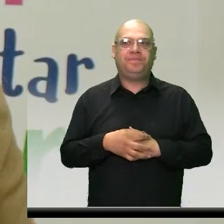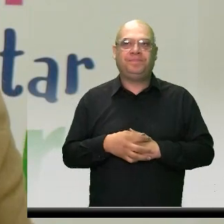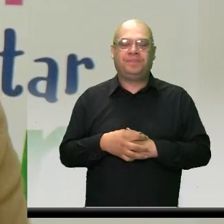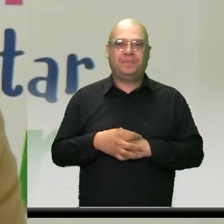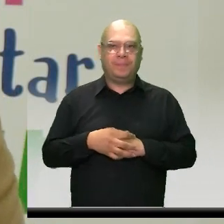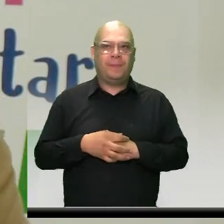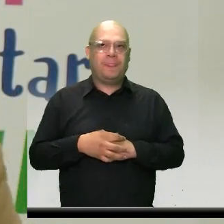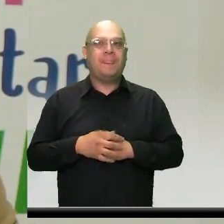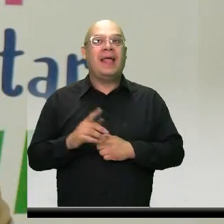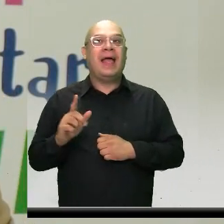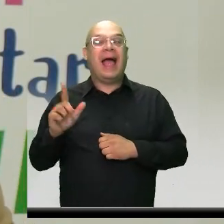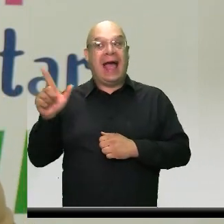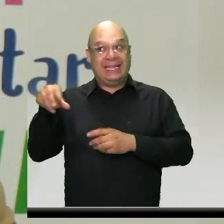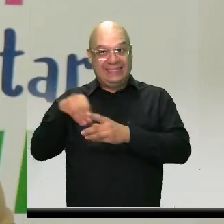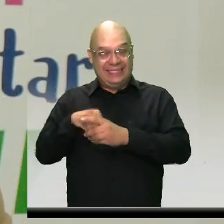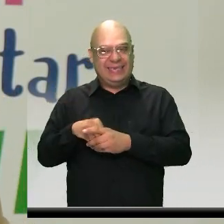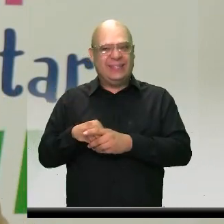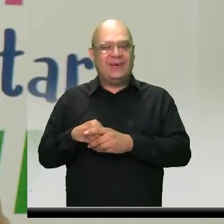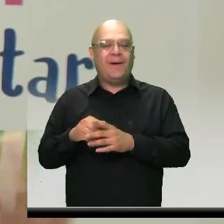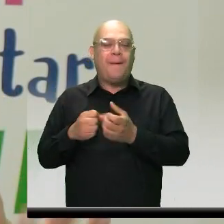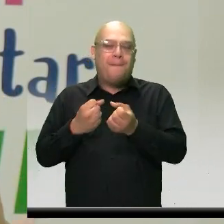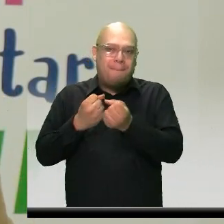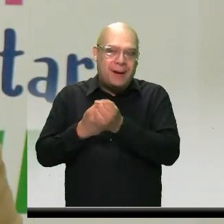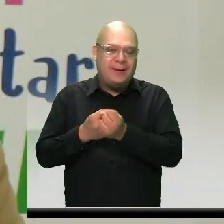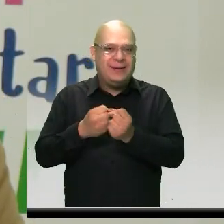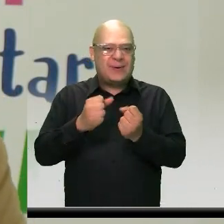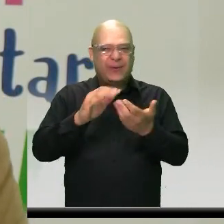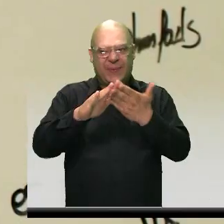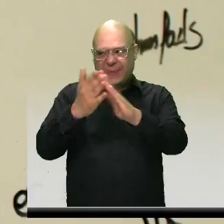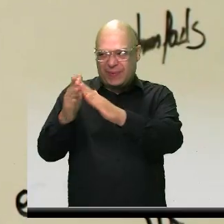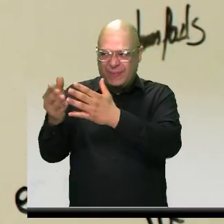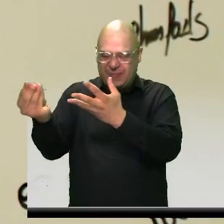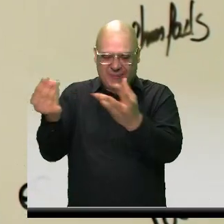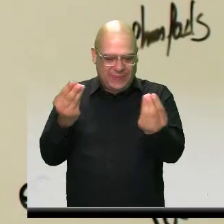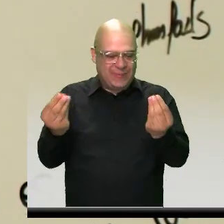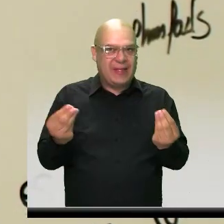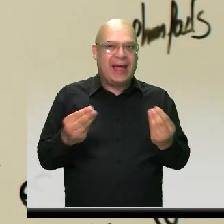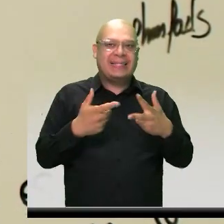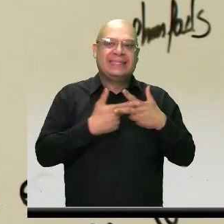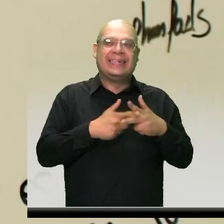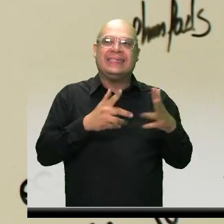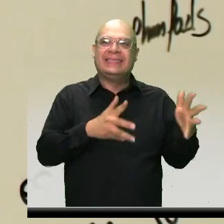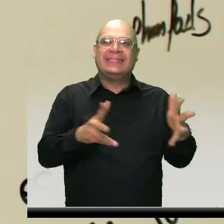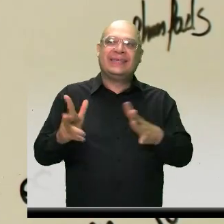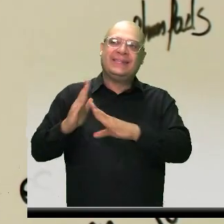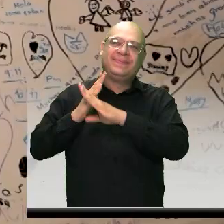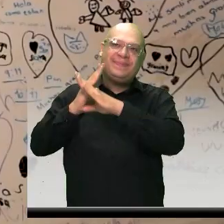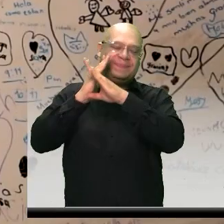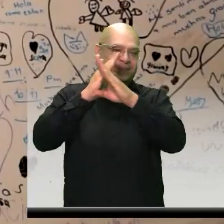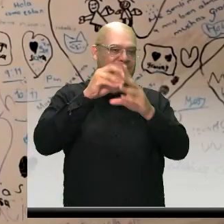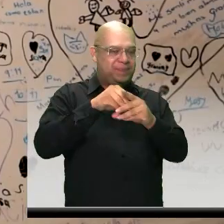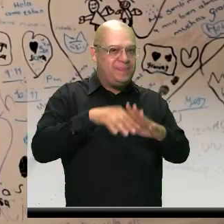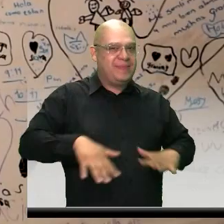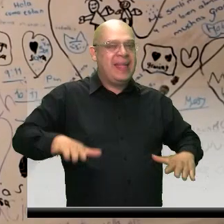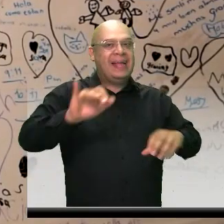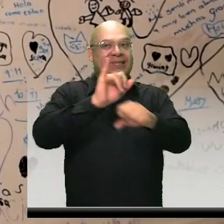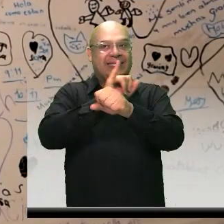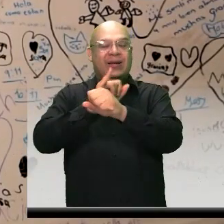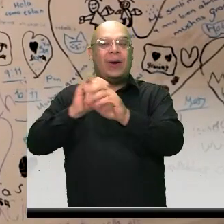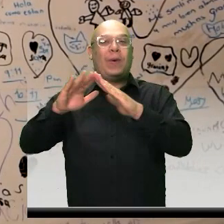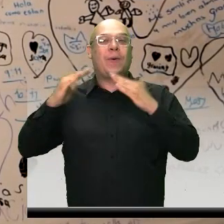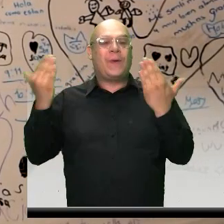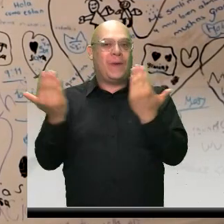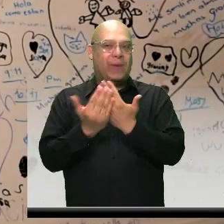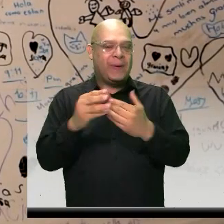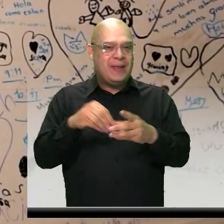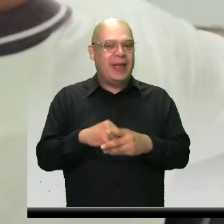también estamos impactando las comunidades mediante los talleres en prevención que realizamos en las instituciones educativas, en las escuelas de